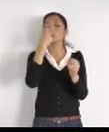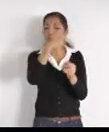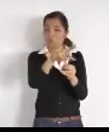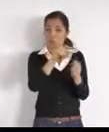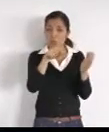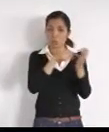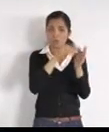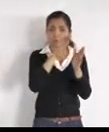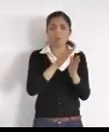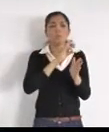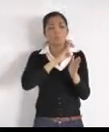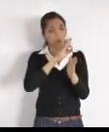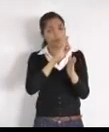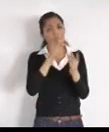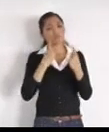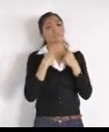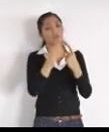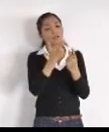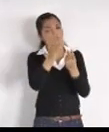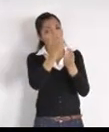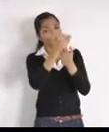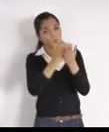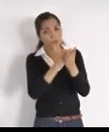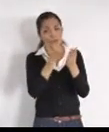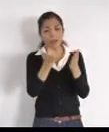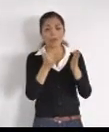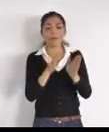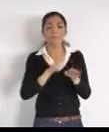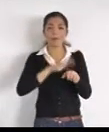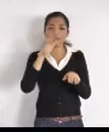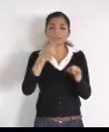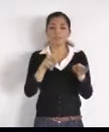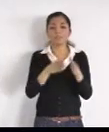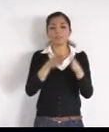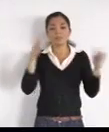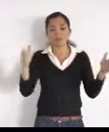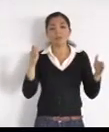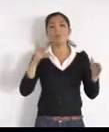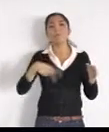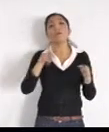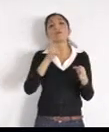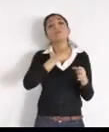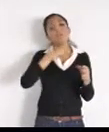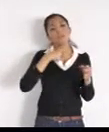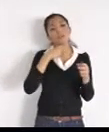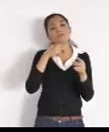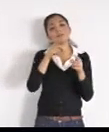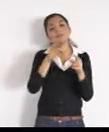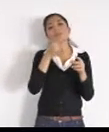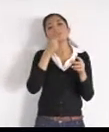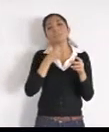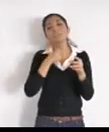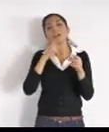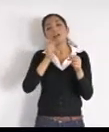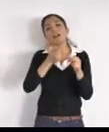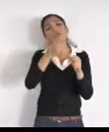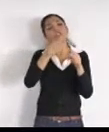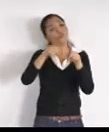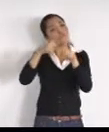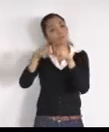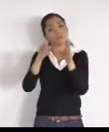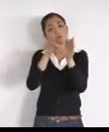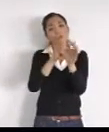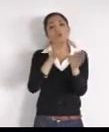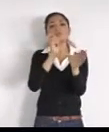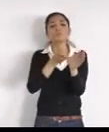en los convenios, nada más, tendríamos que analizar, cada cuenta, para revisar, en los tiempos, que se puedan hacer, pagos, te pido, que acudas, por favor,